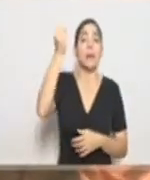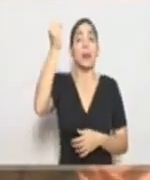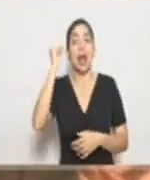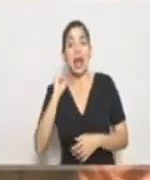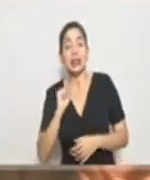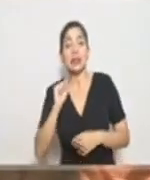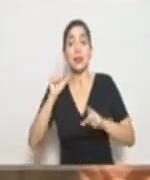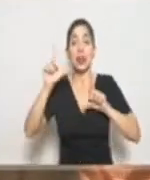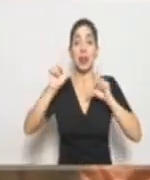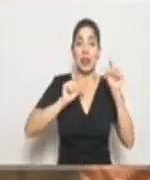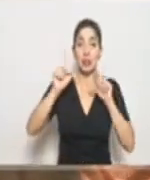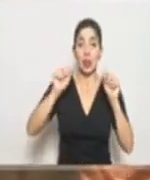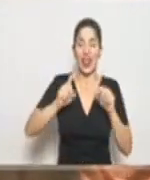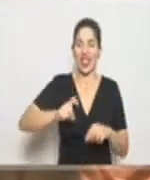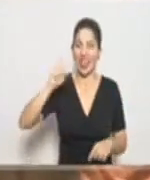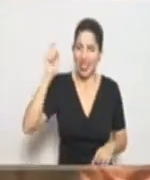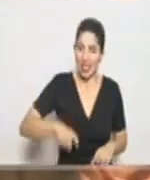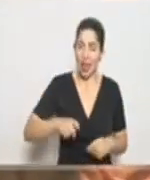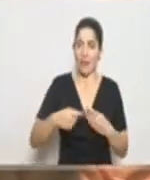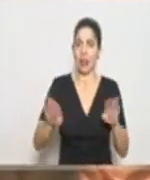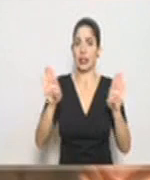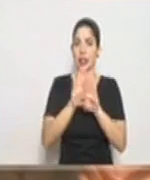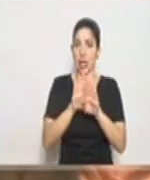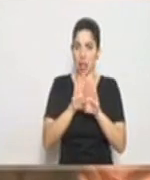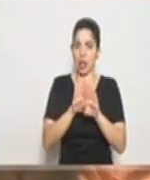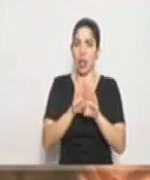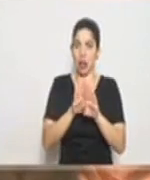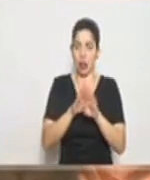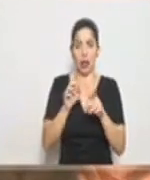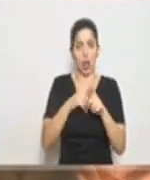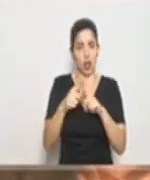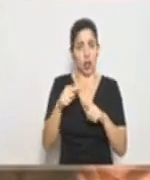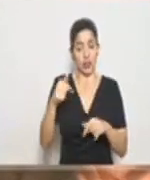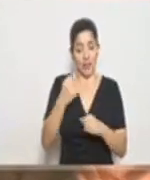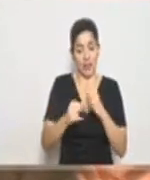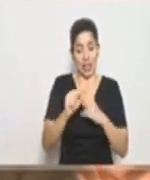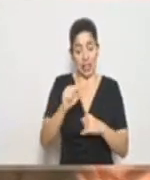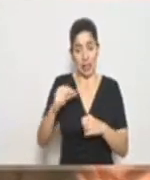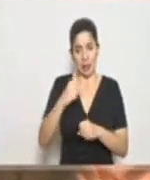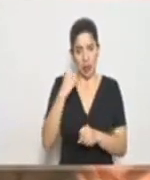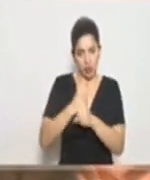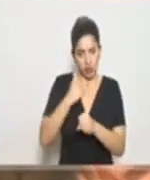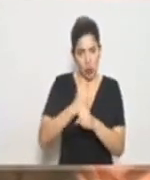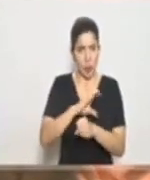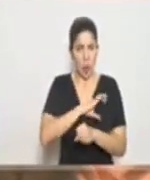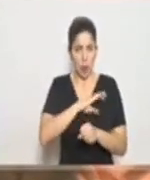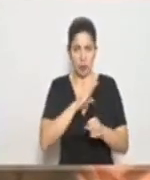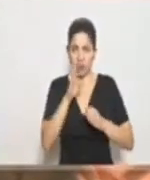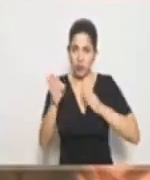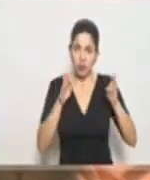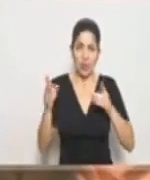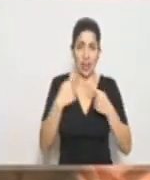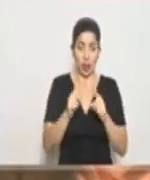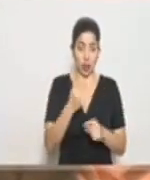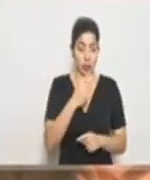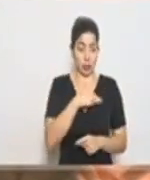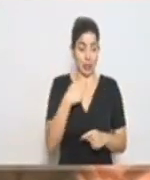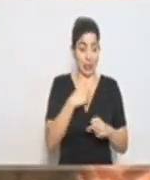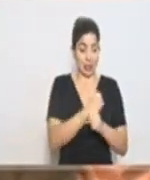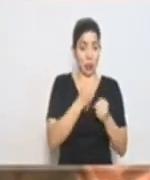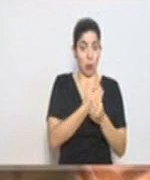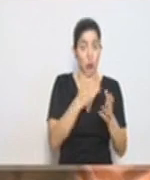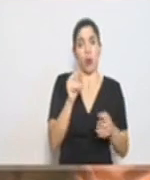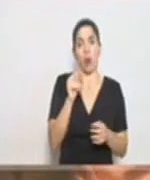y discotecas deben estar cerrados. Entonces, vamos a trabajar el fin de semana los diferentes cuerpos de policía, no sólo los del Ministerio de Seguridad